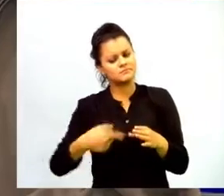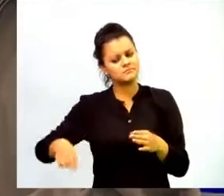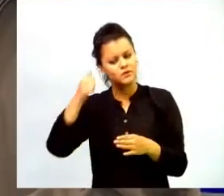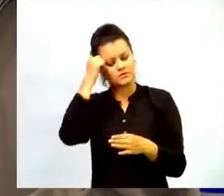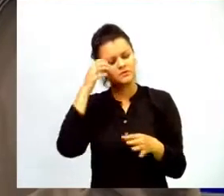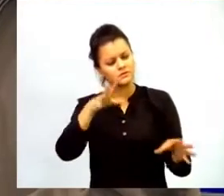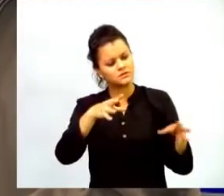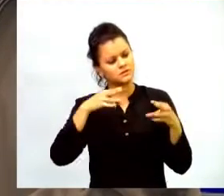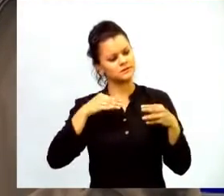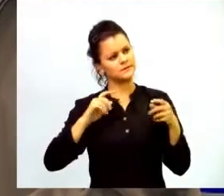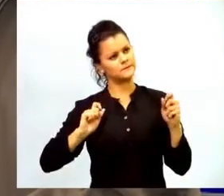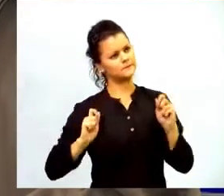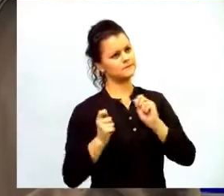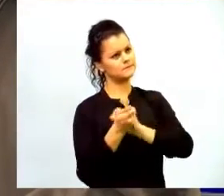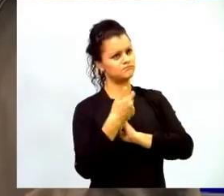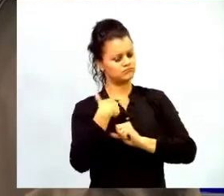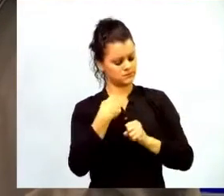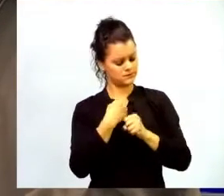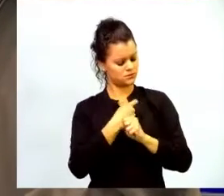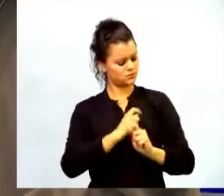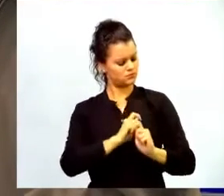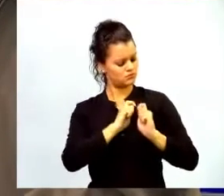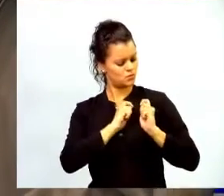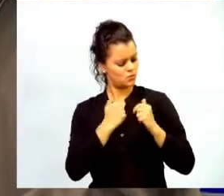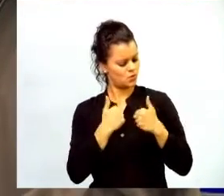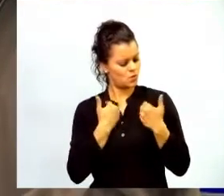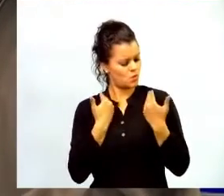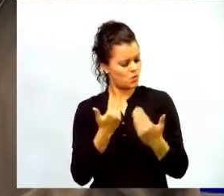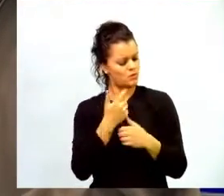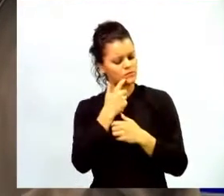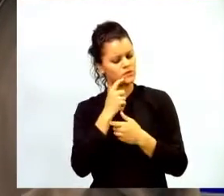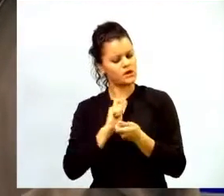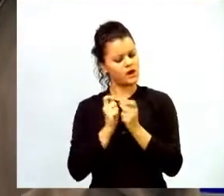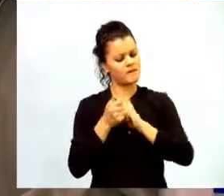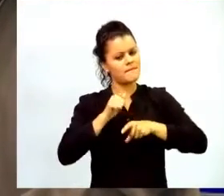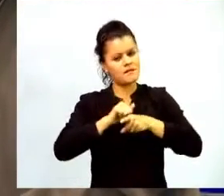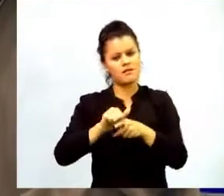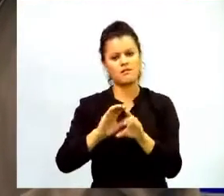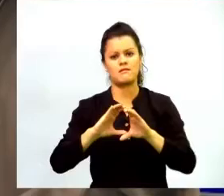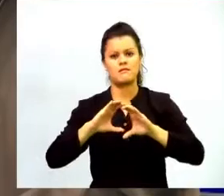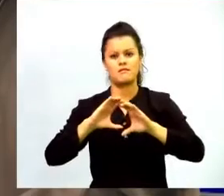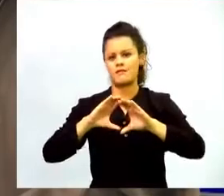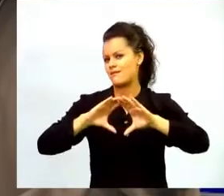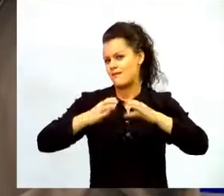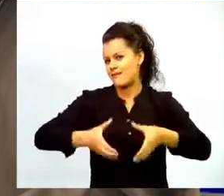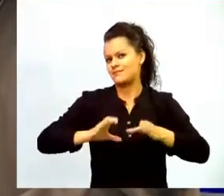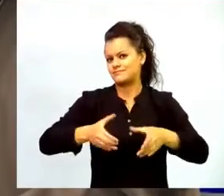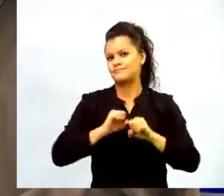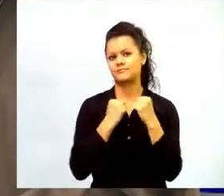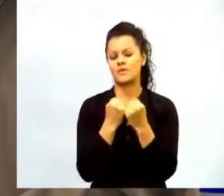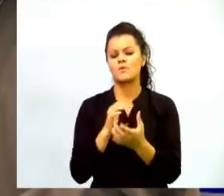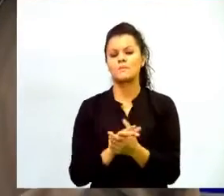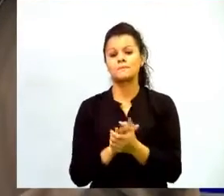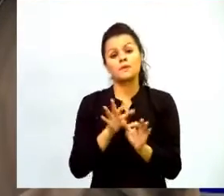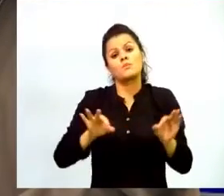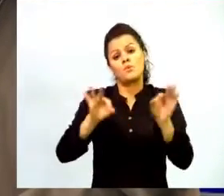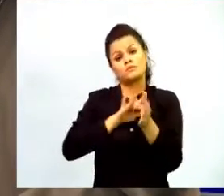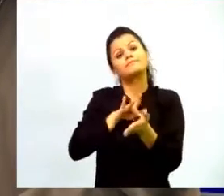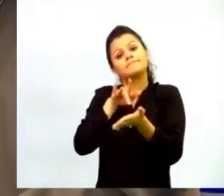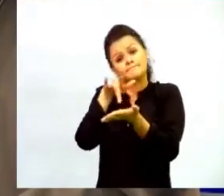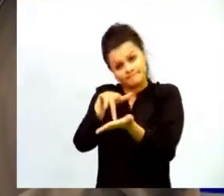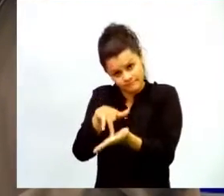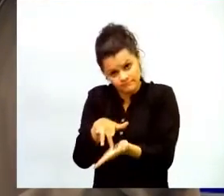y transformar sus prácticas en el aula es muy importante el acompañamiento en sitio porque si bien digamos la formación está